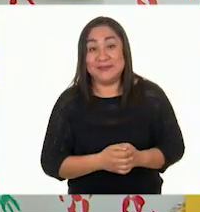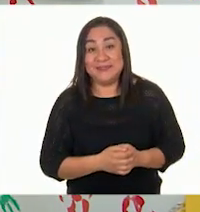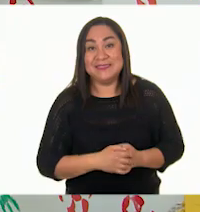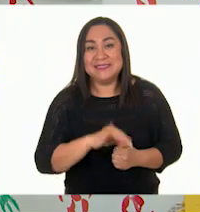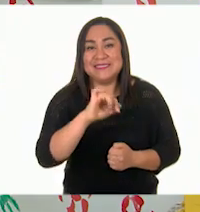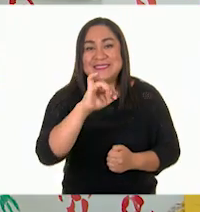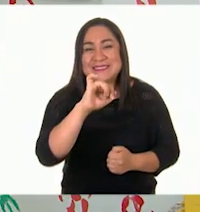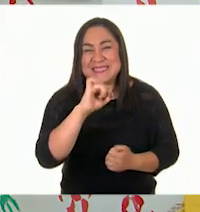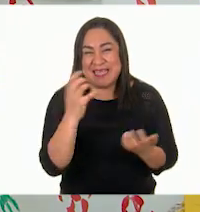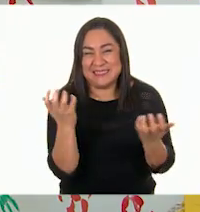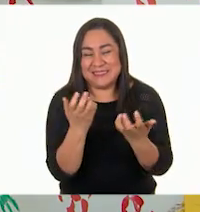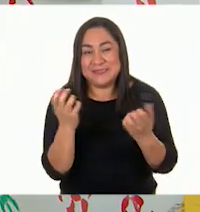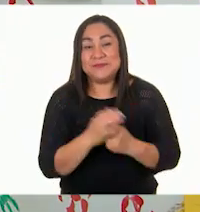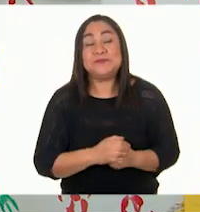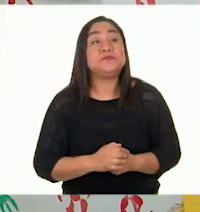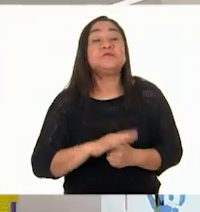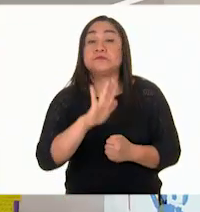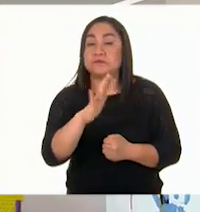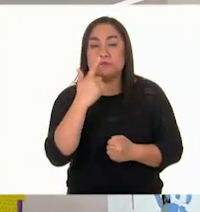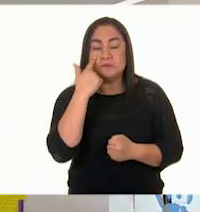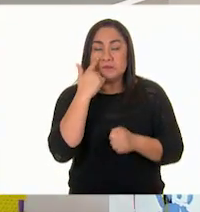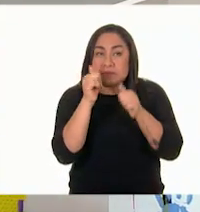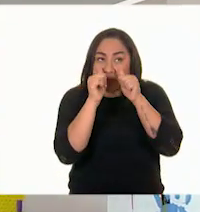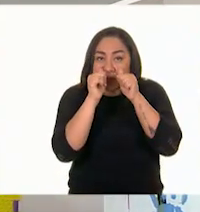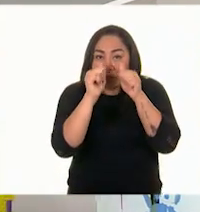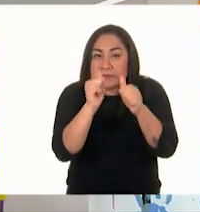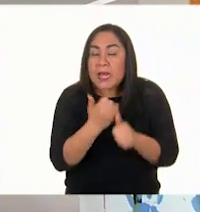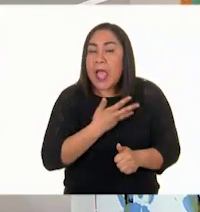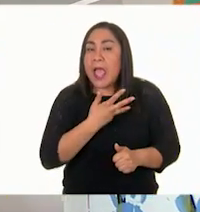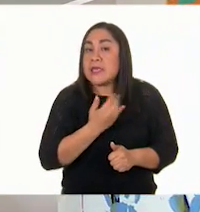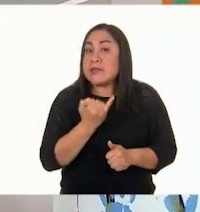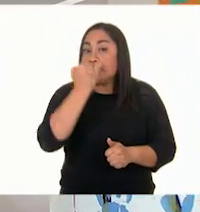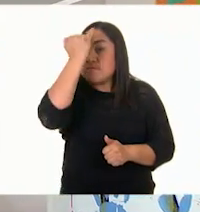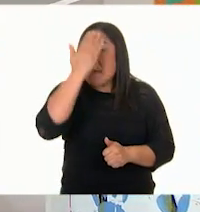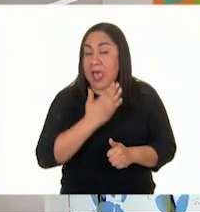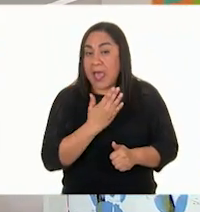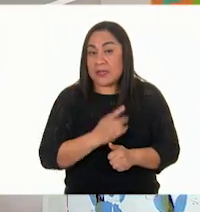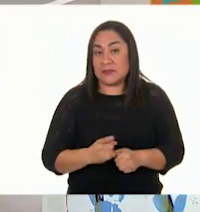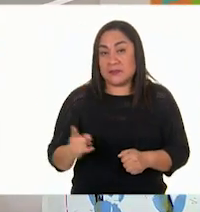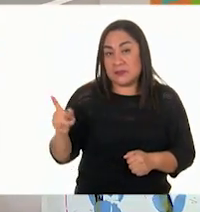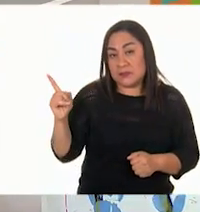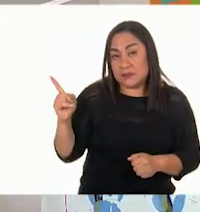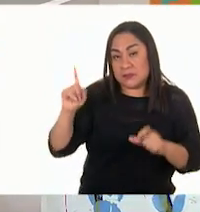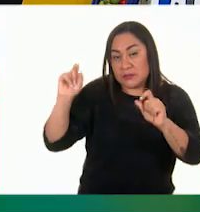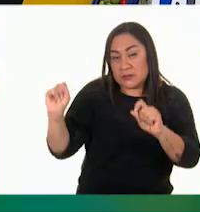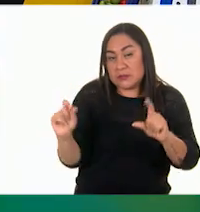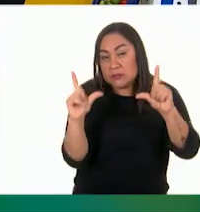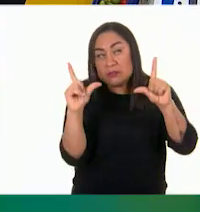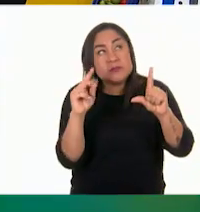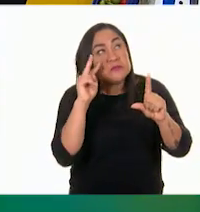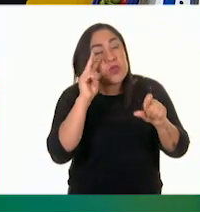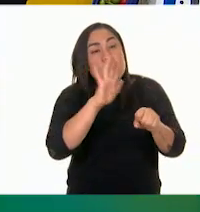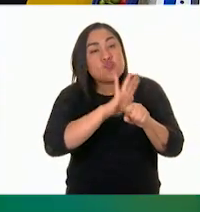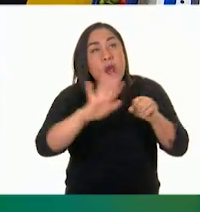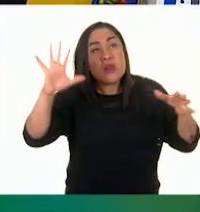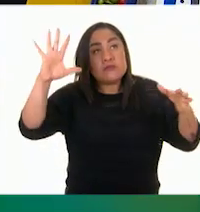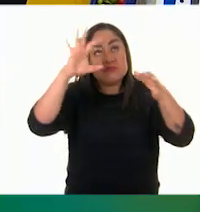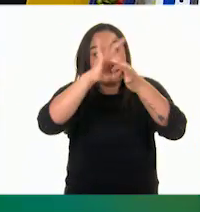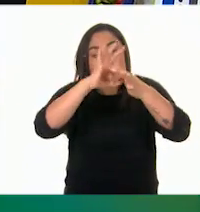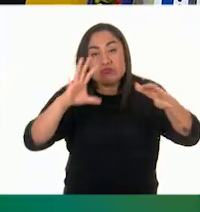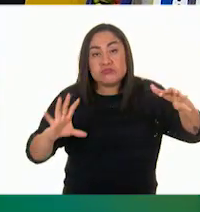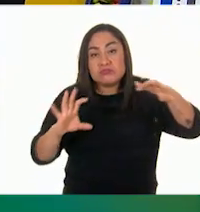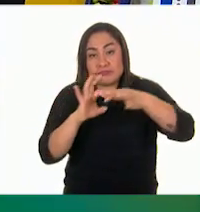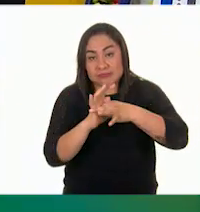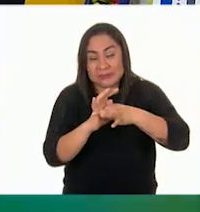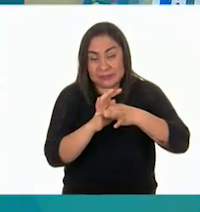Sí, me parece muy bien. Pero primero debemos observar las imágenes y relacionar las que muestran la acción con las que indican las consecuencias.